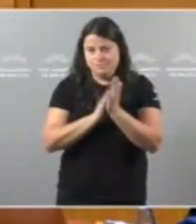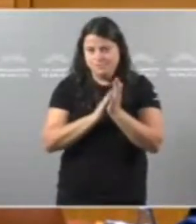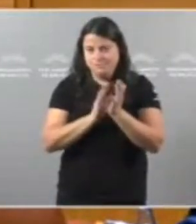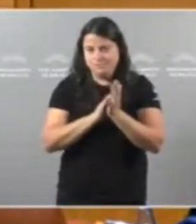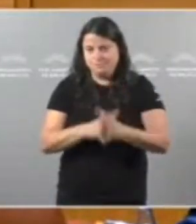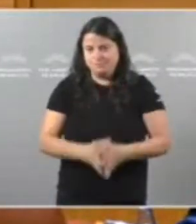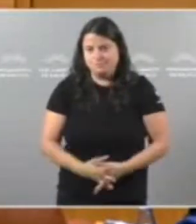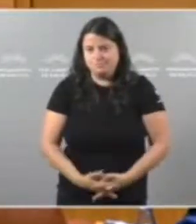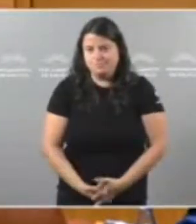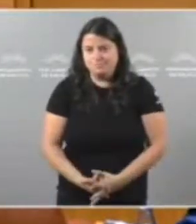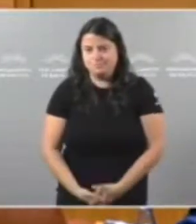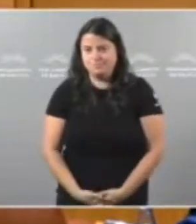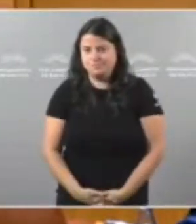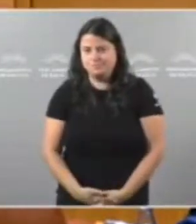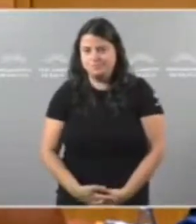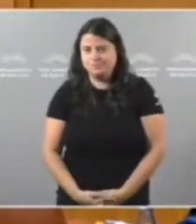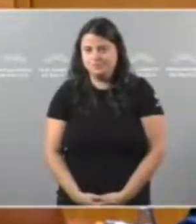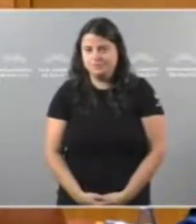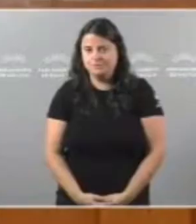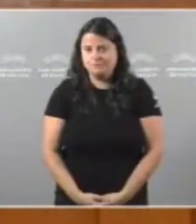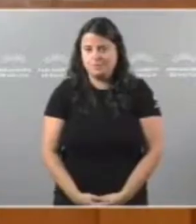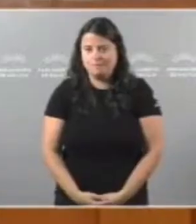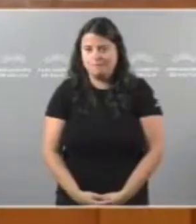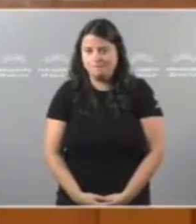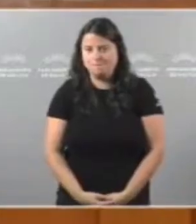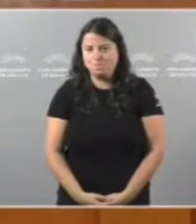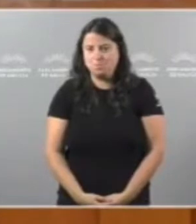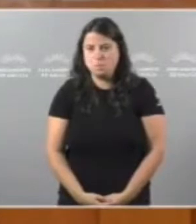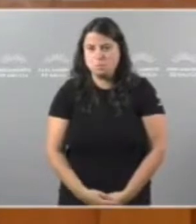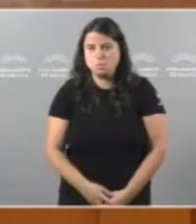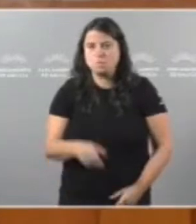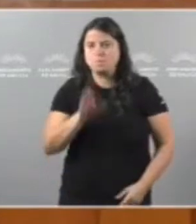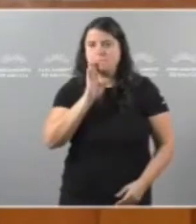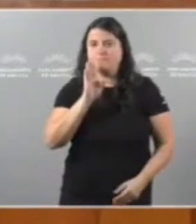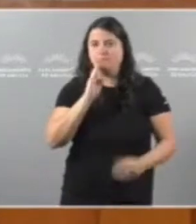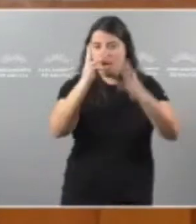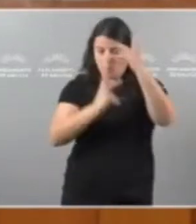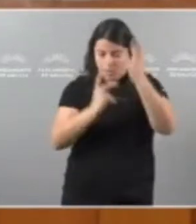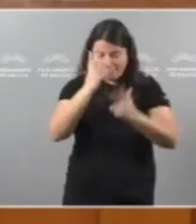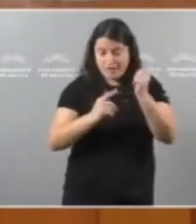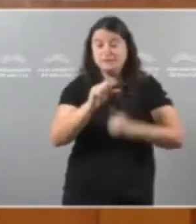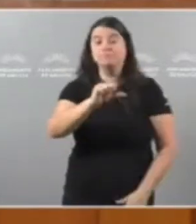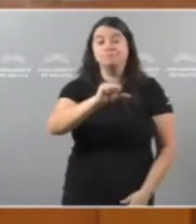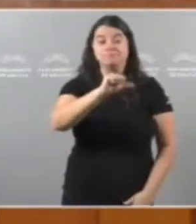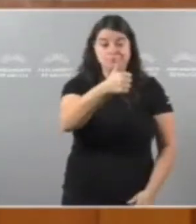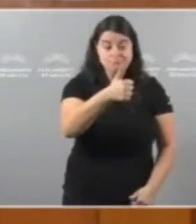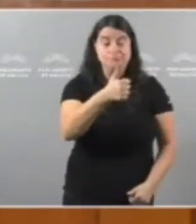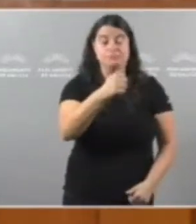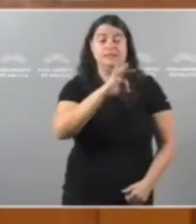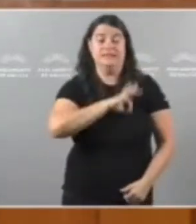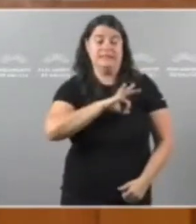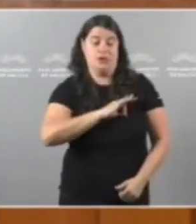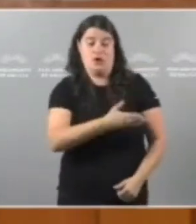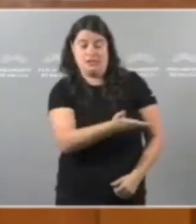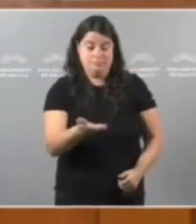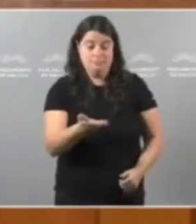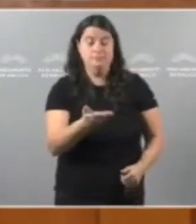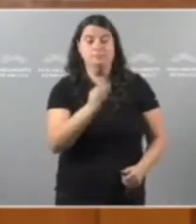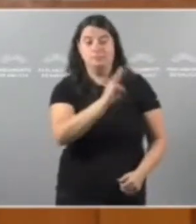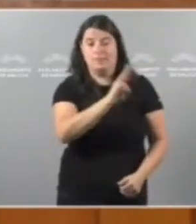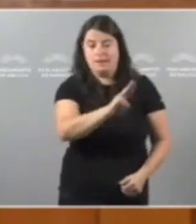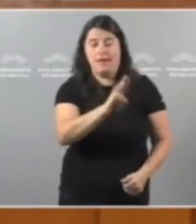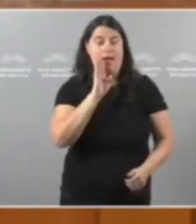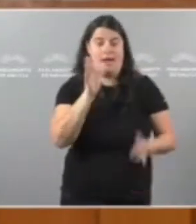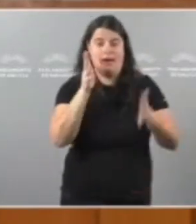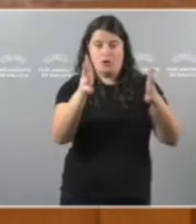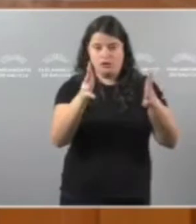E non sei se cando aprobaron estas contas Señorías do Partido Popular no Consello da